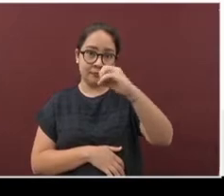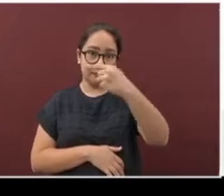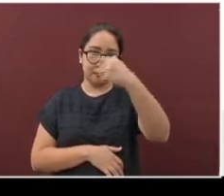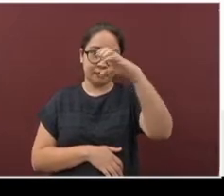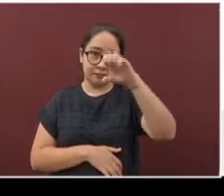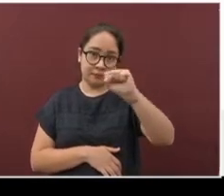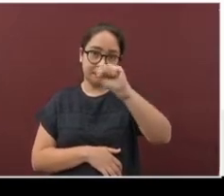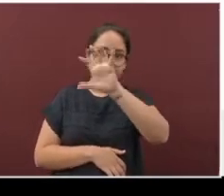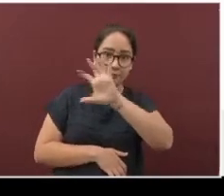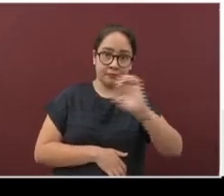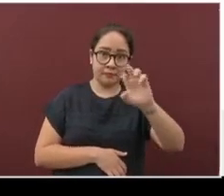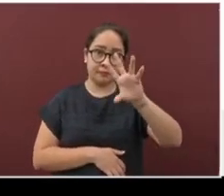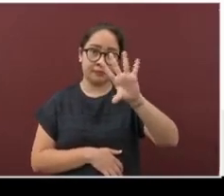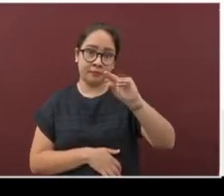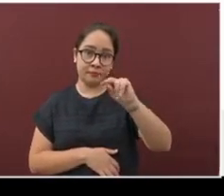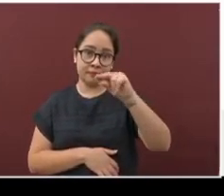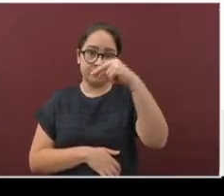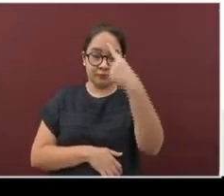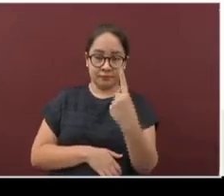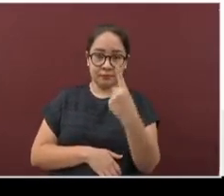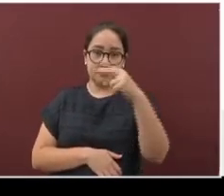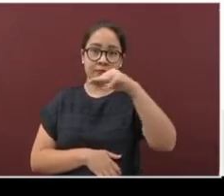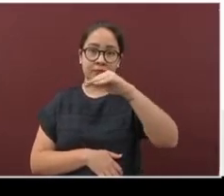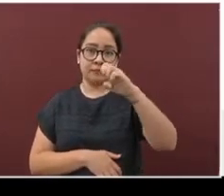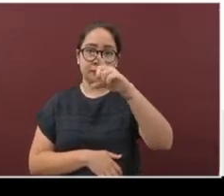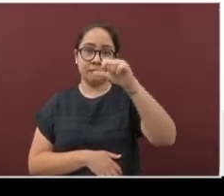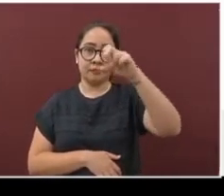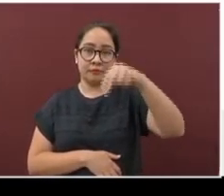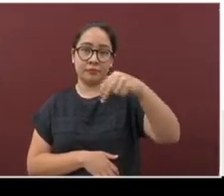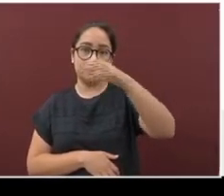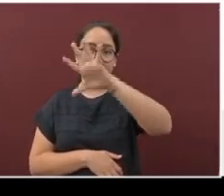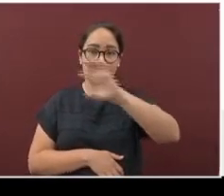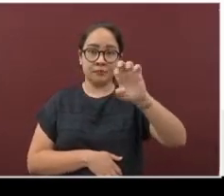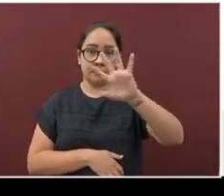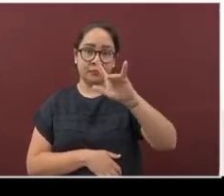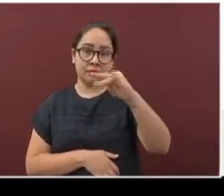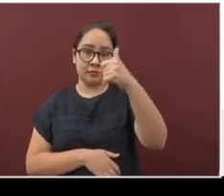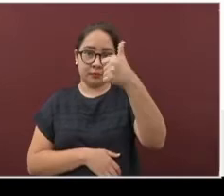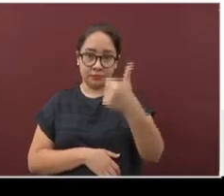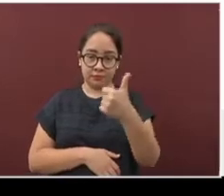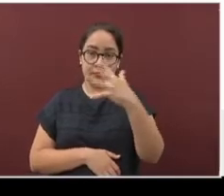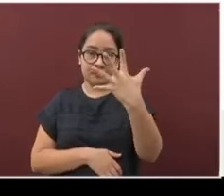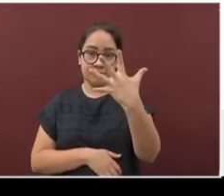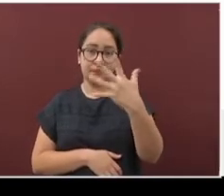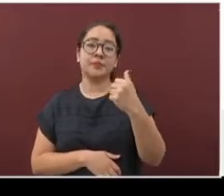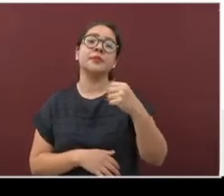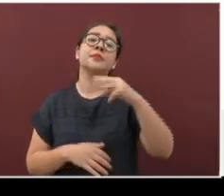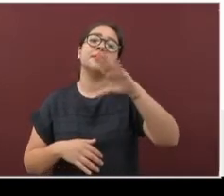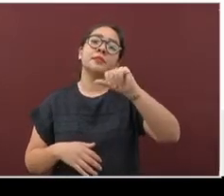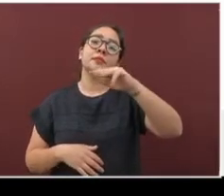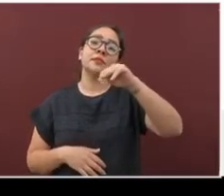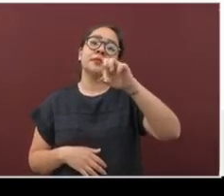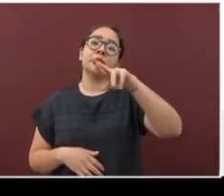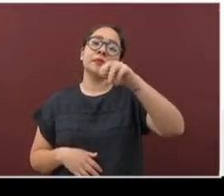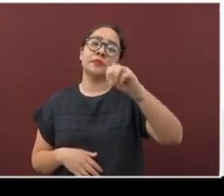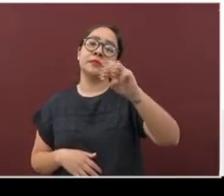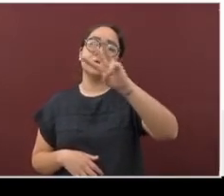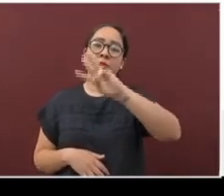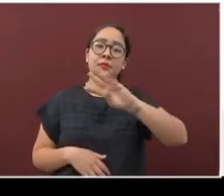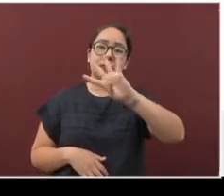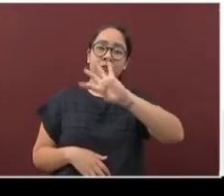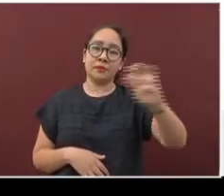581. Medellín 555. Y Camerino Zeta Mendoza